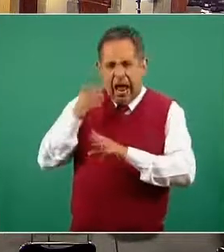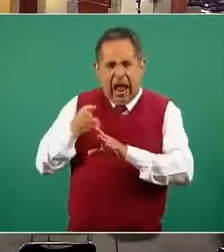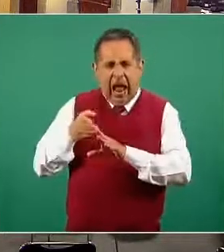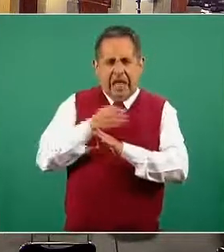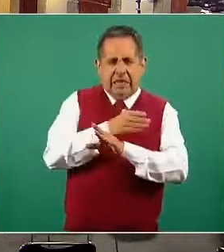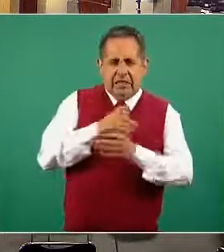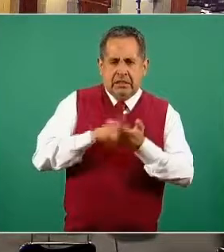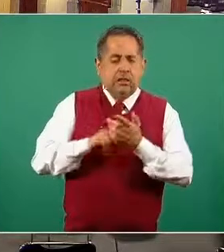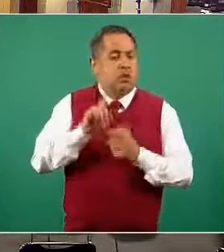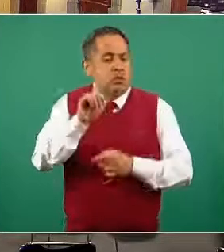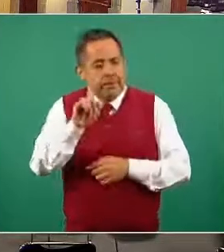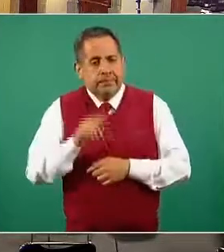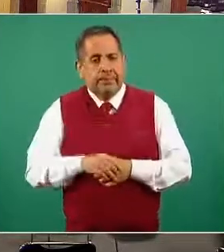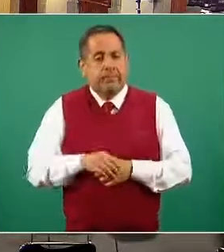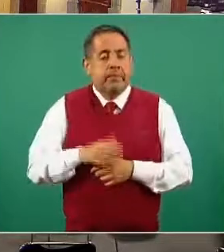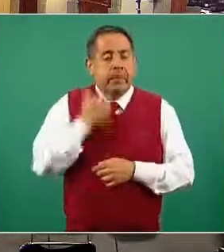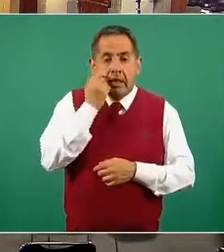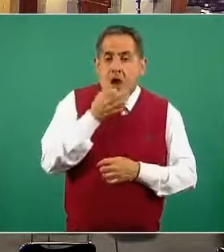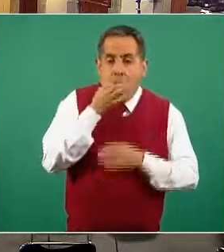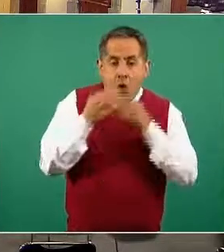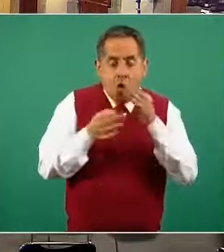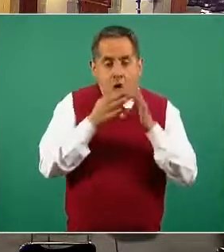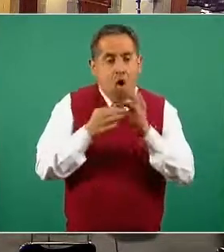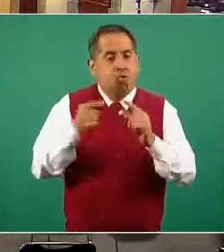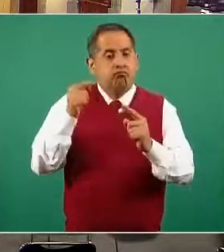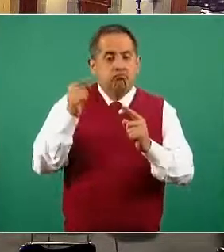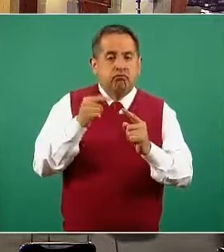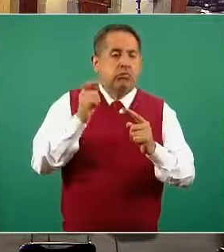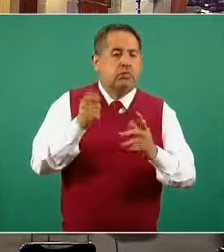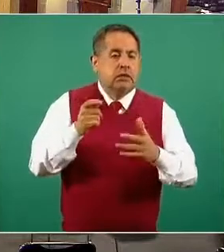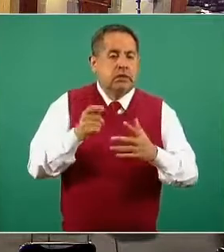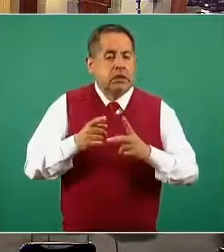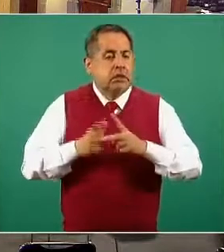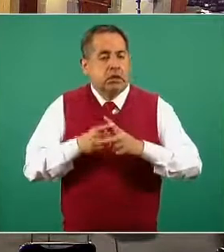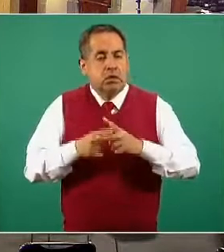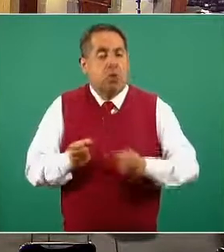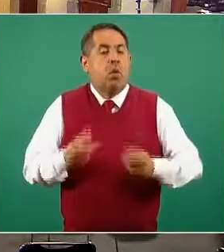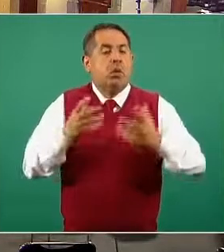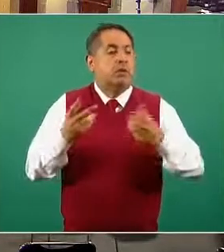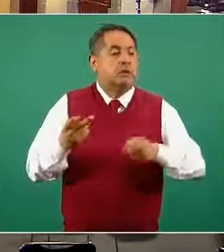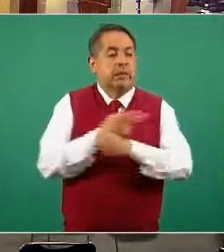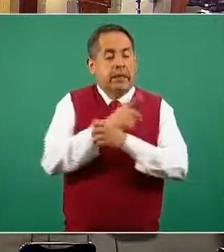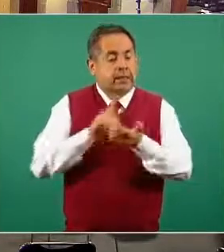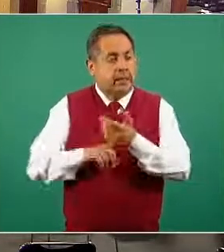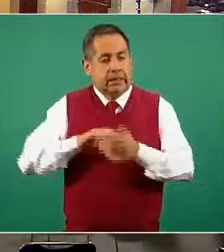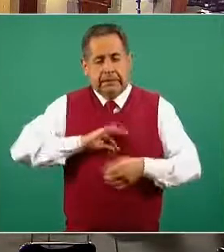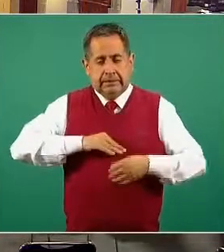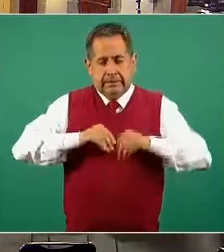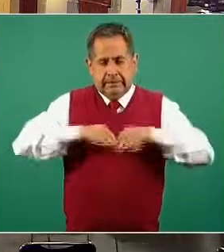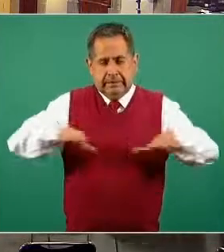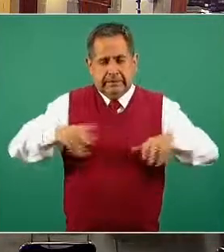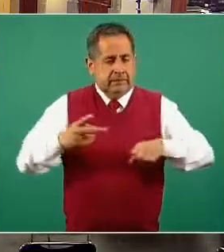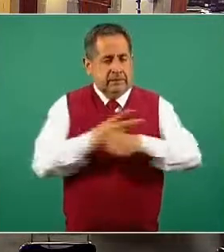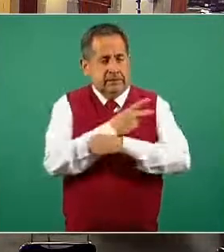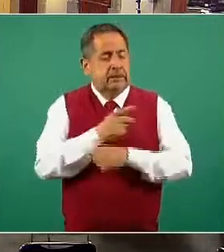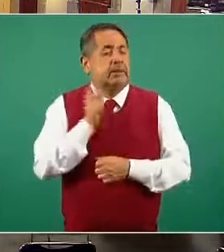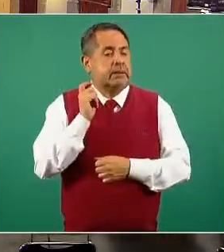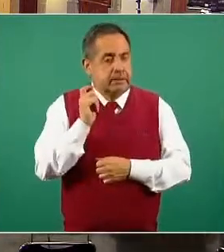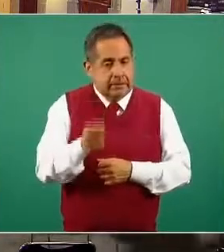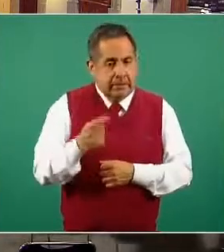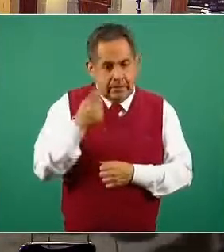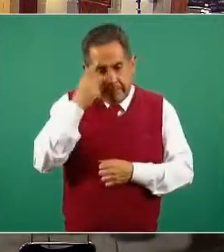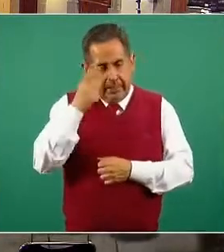Verdichevsky, nada más vamos a puntualizar elementos estadísticos y de la vigilancia epidemiológica que precisamente dan el marco